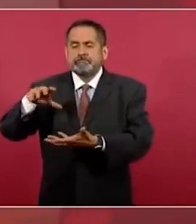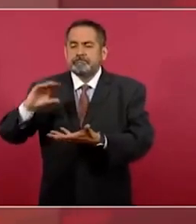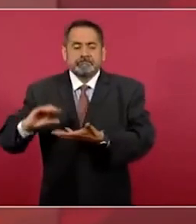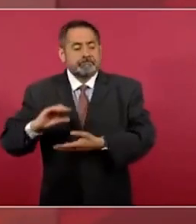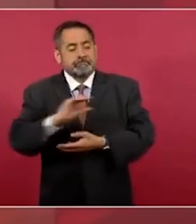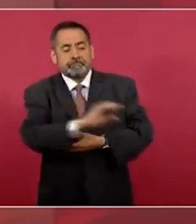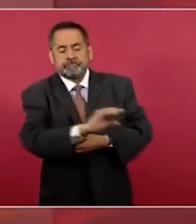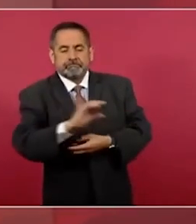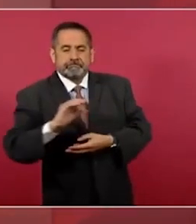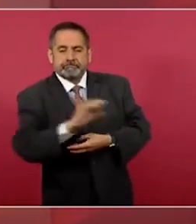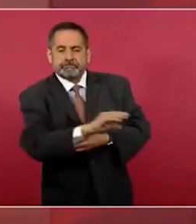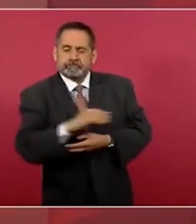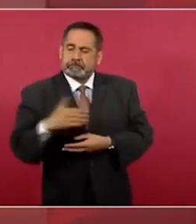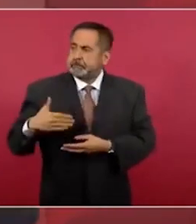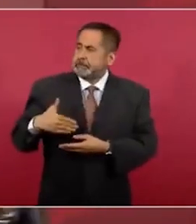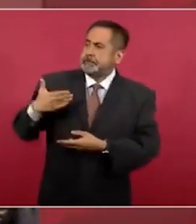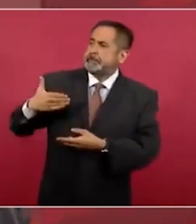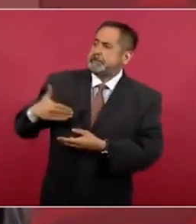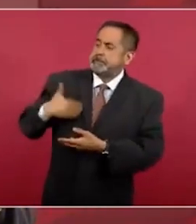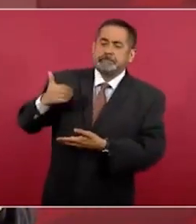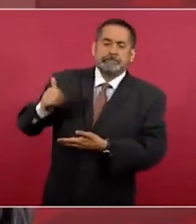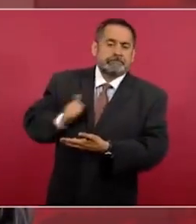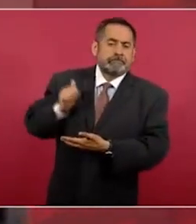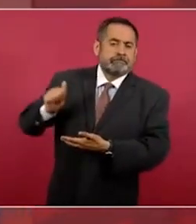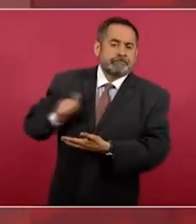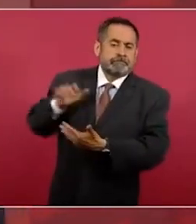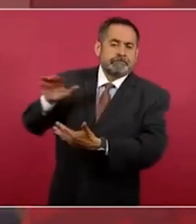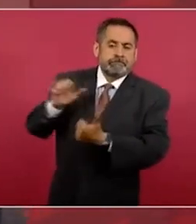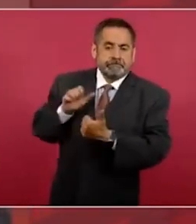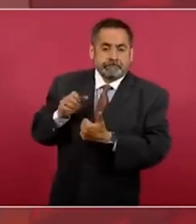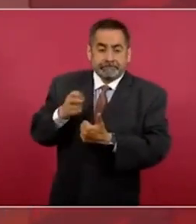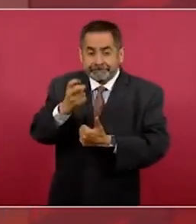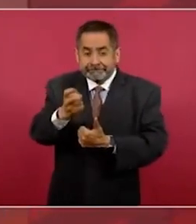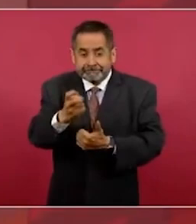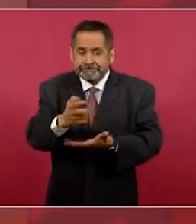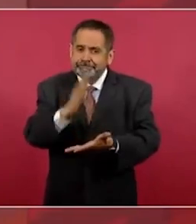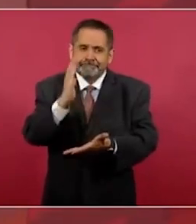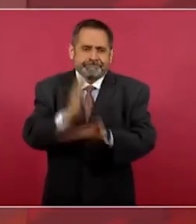Y eso se acabaría.